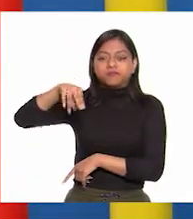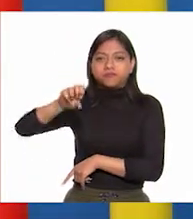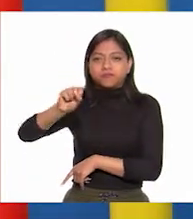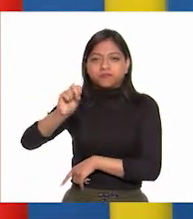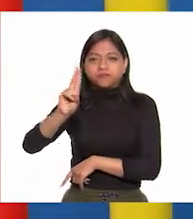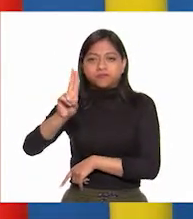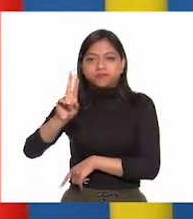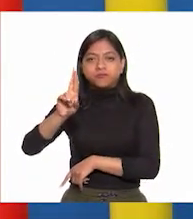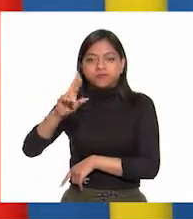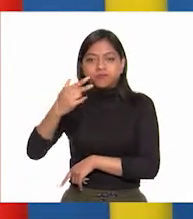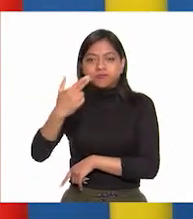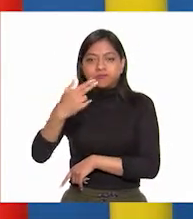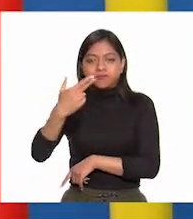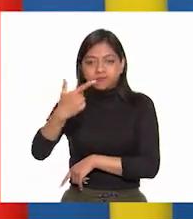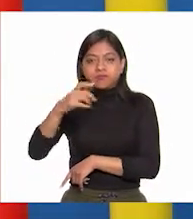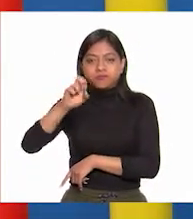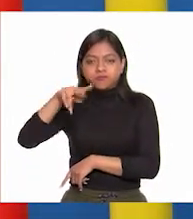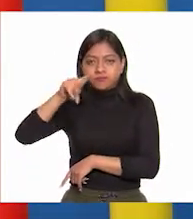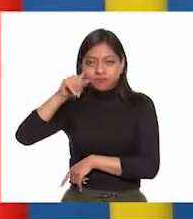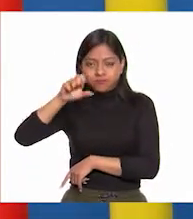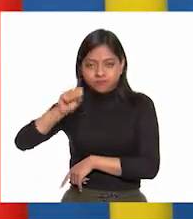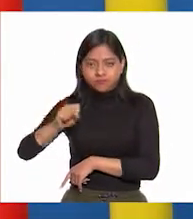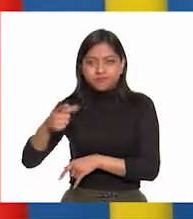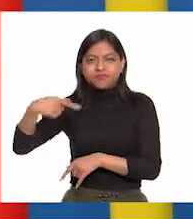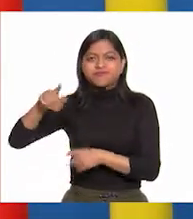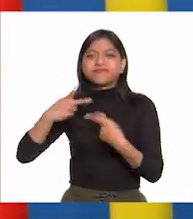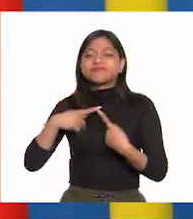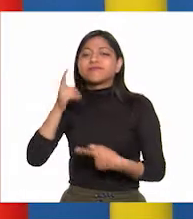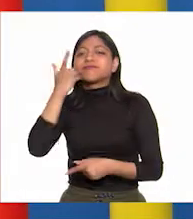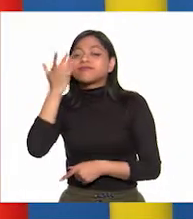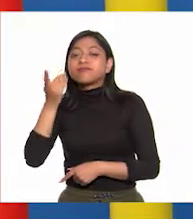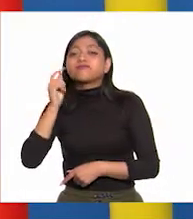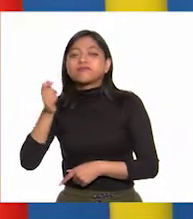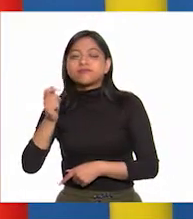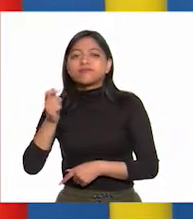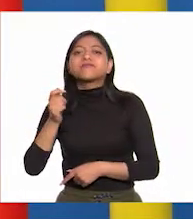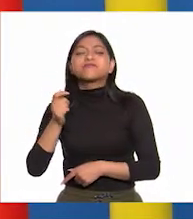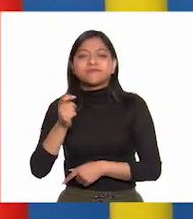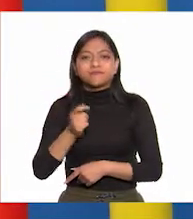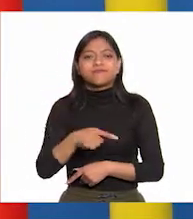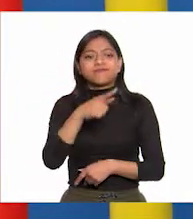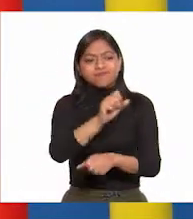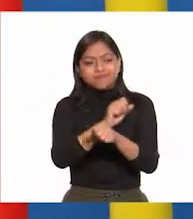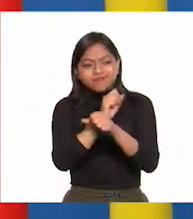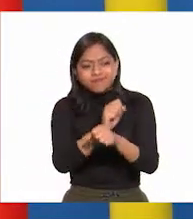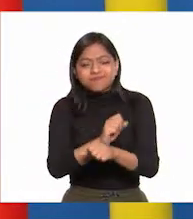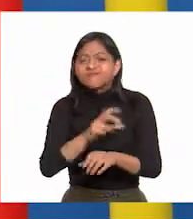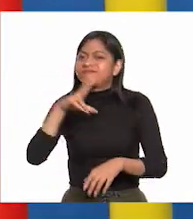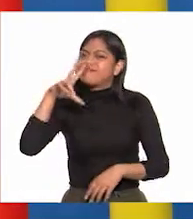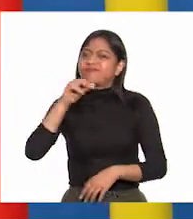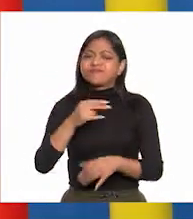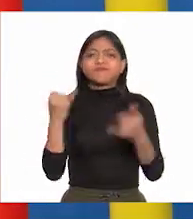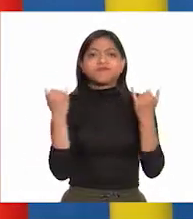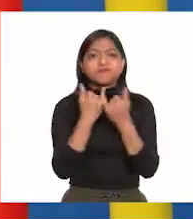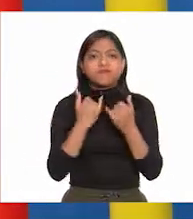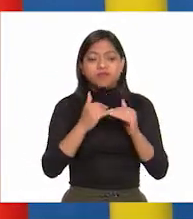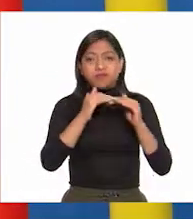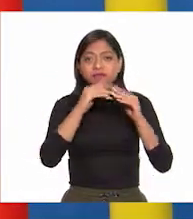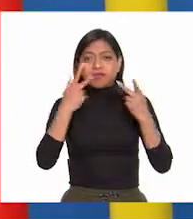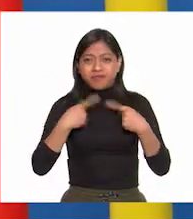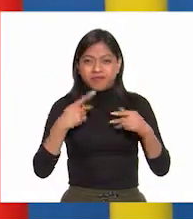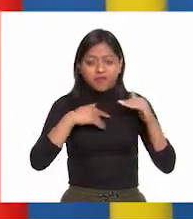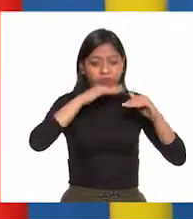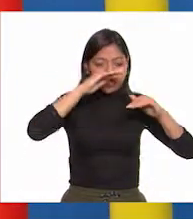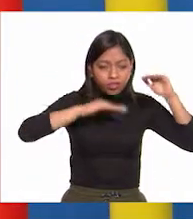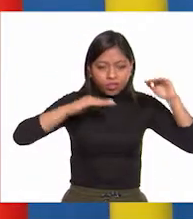había personas que querían en un inicio abolir el tributo, la esclavitud y las diferencias de castas, así